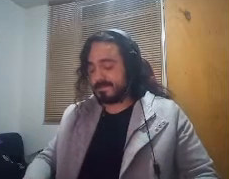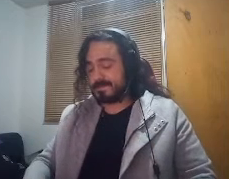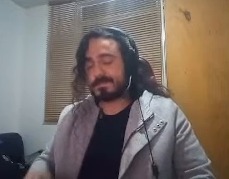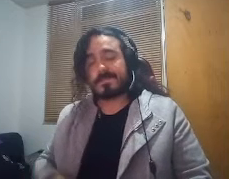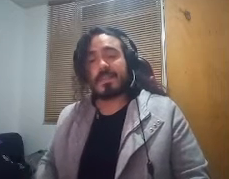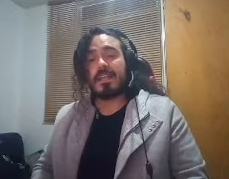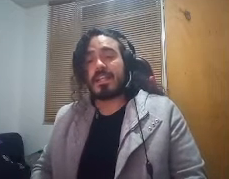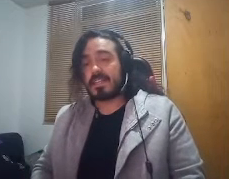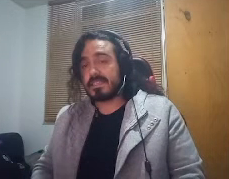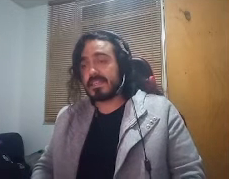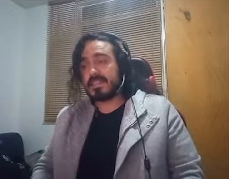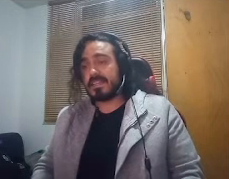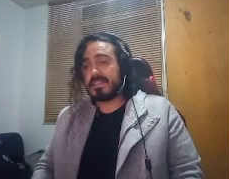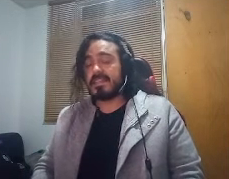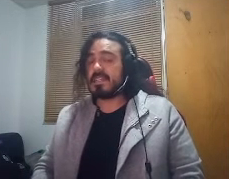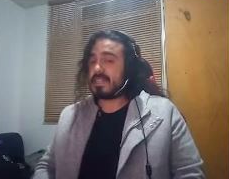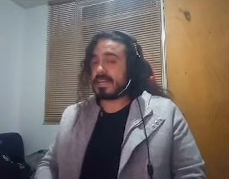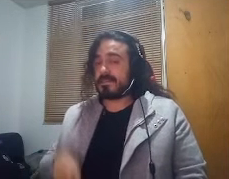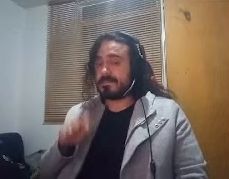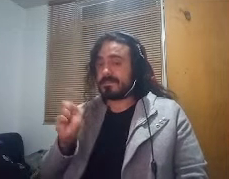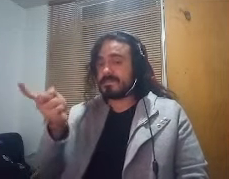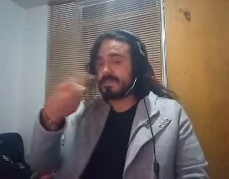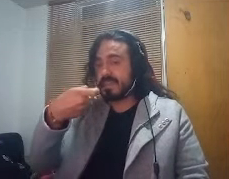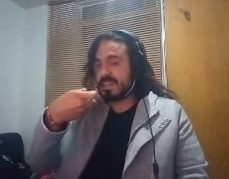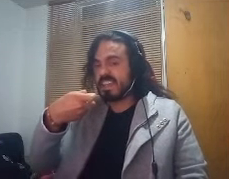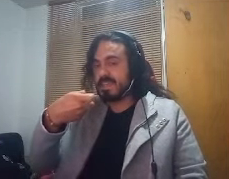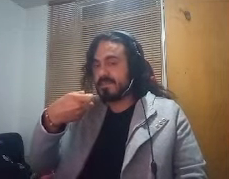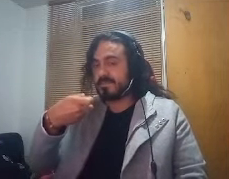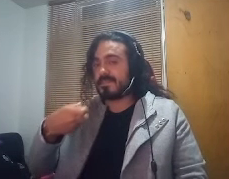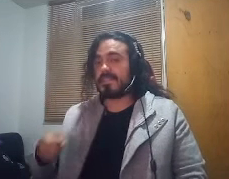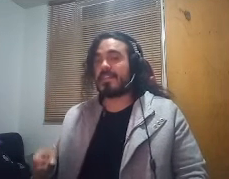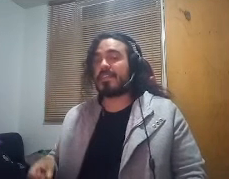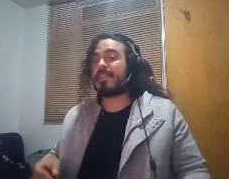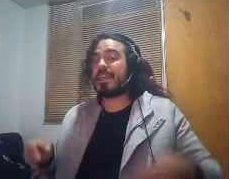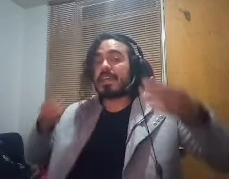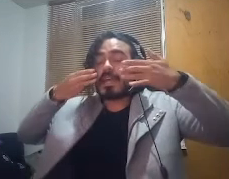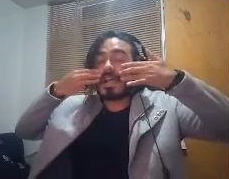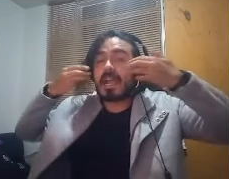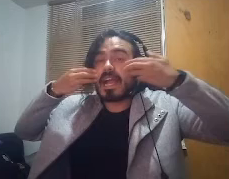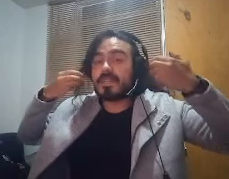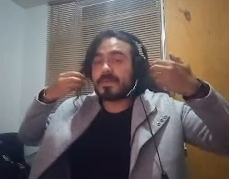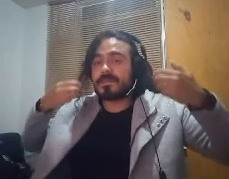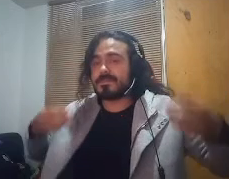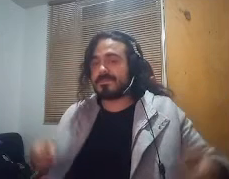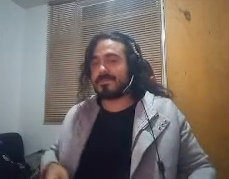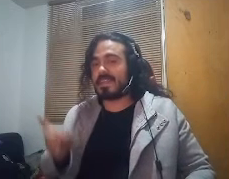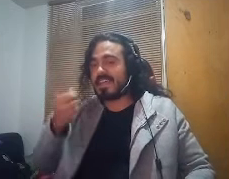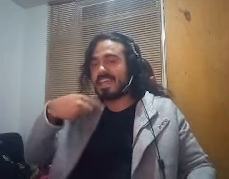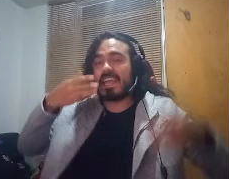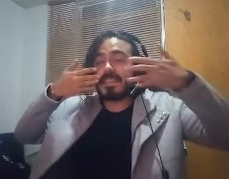la siguiente es la g g de gato